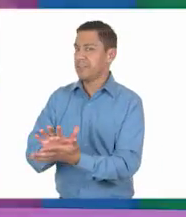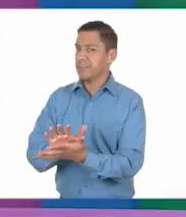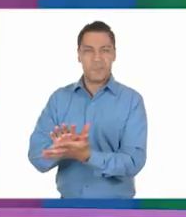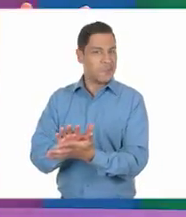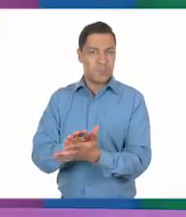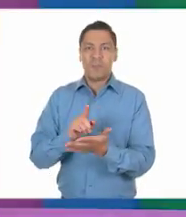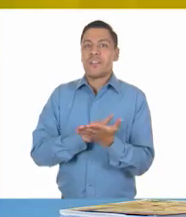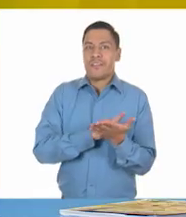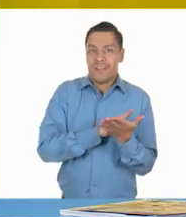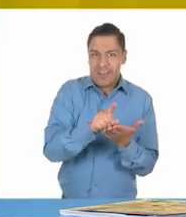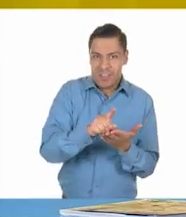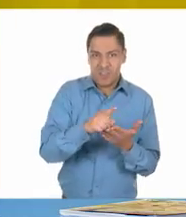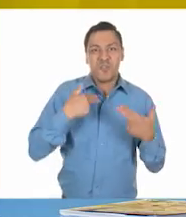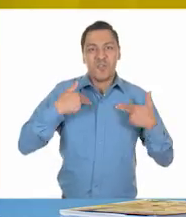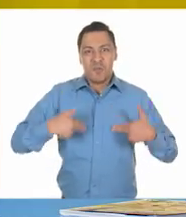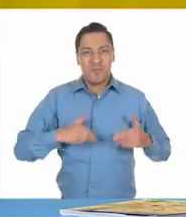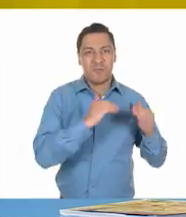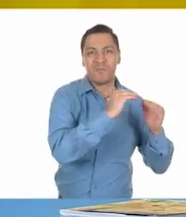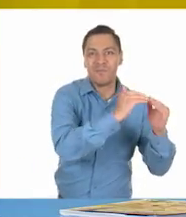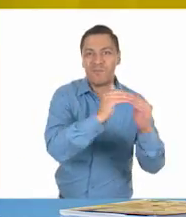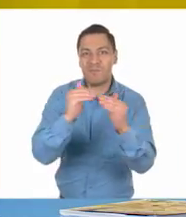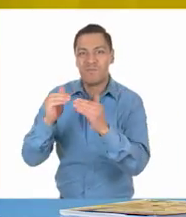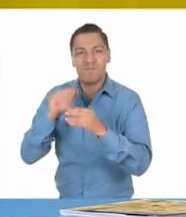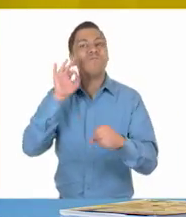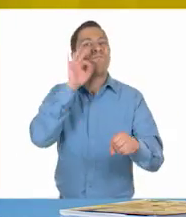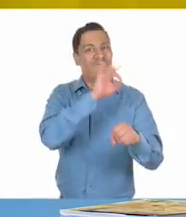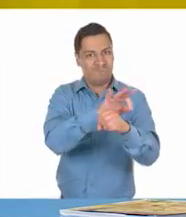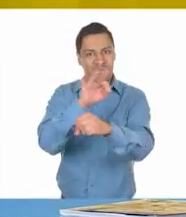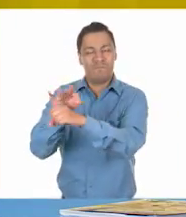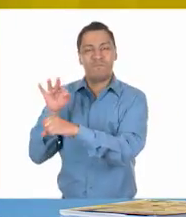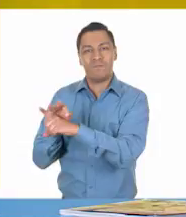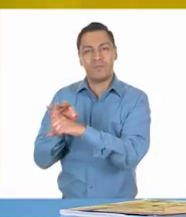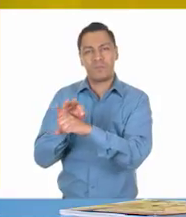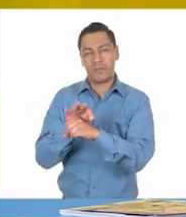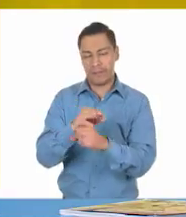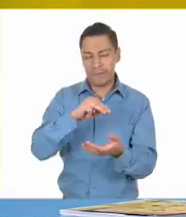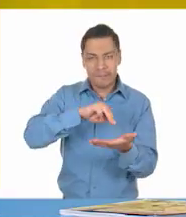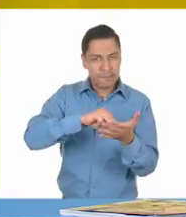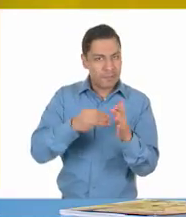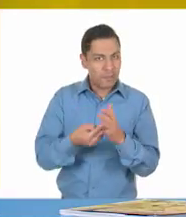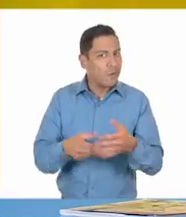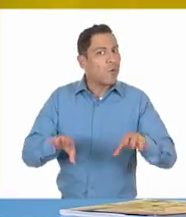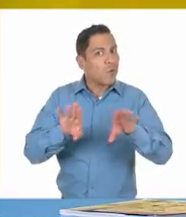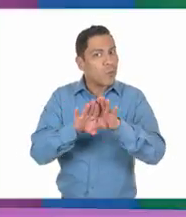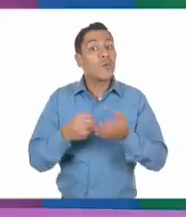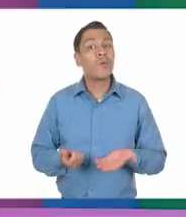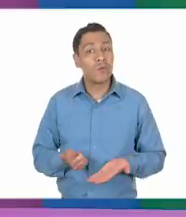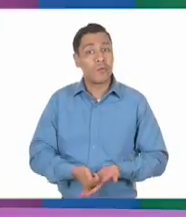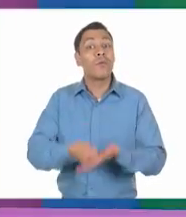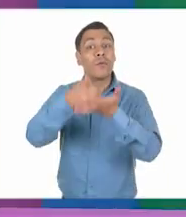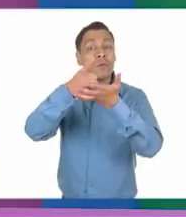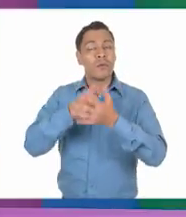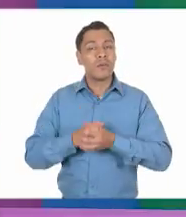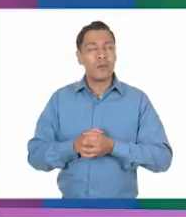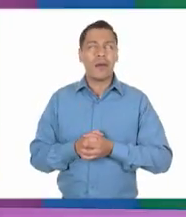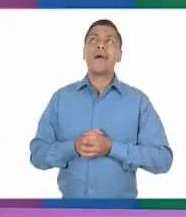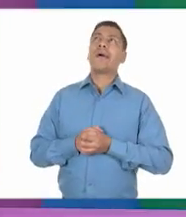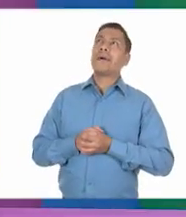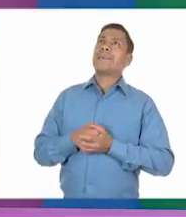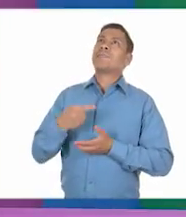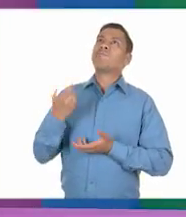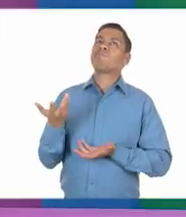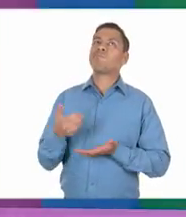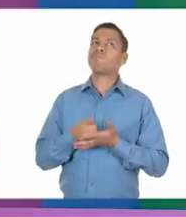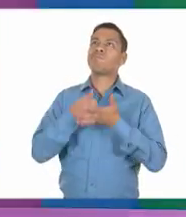y todos. Muy bien. ¿Y qué estrategias creen que podemos aplicar en esta situación? Pues una buena